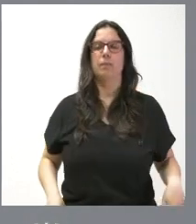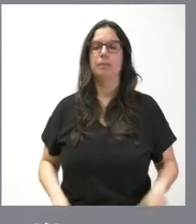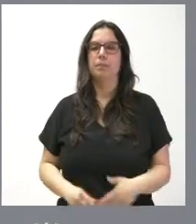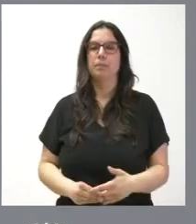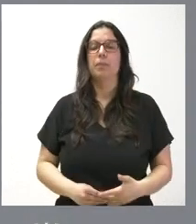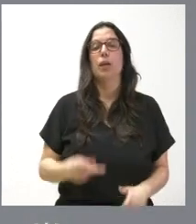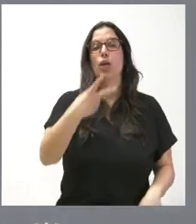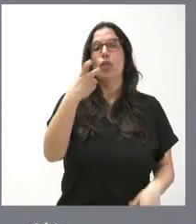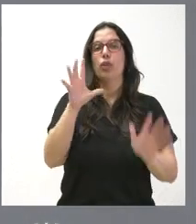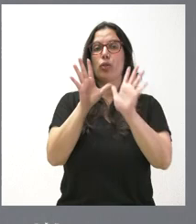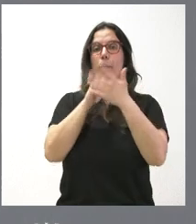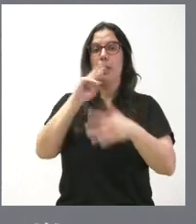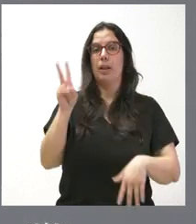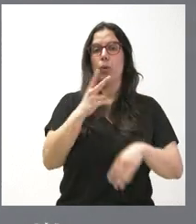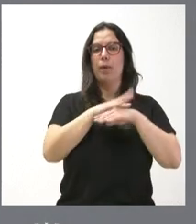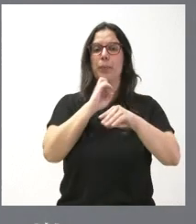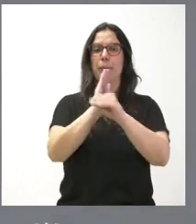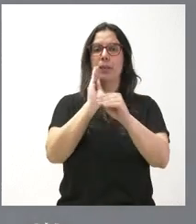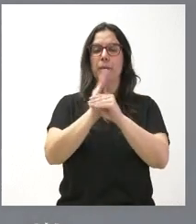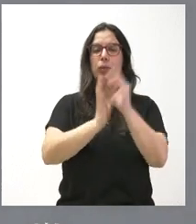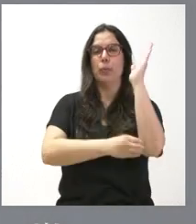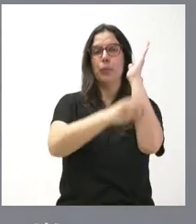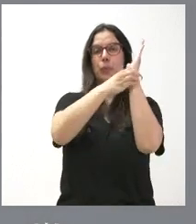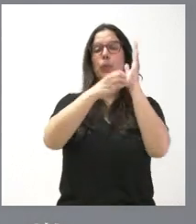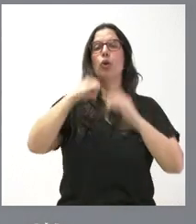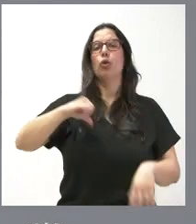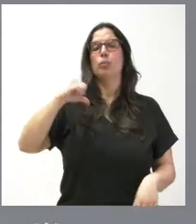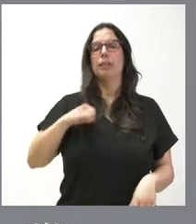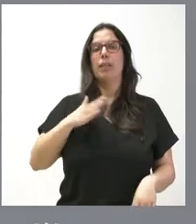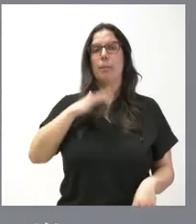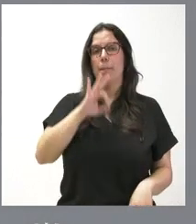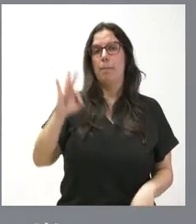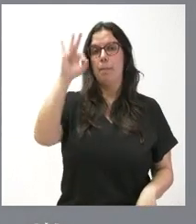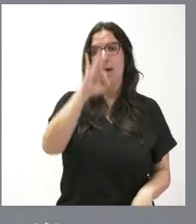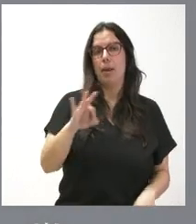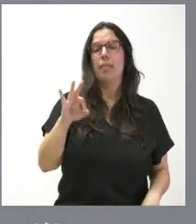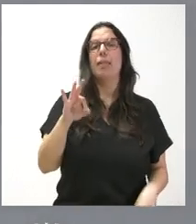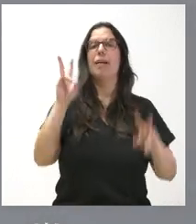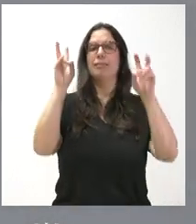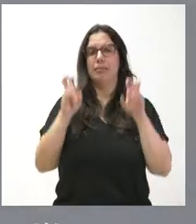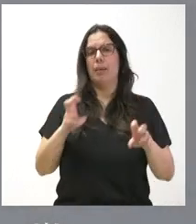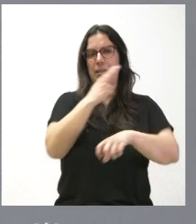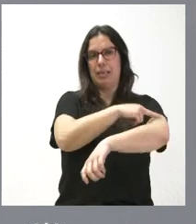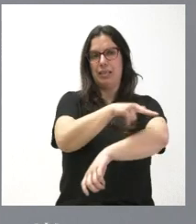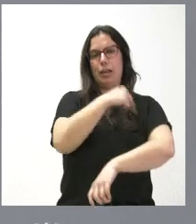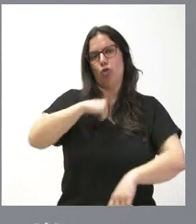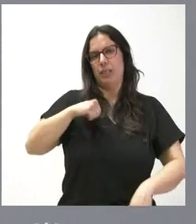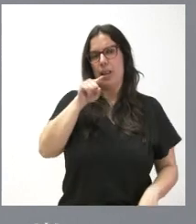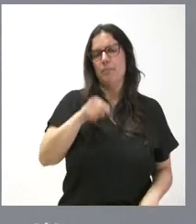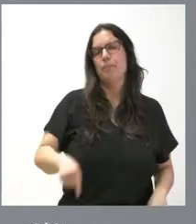210.000 euros al mantenimiento de ascensores en el Complejo Asistencial de Palencia, en materia sanitaria, el Hospital de Palencia.